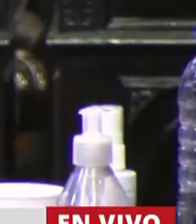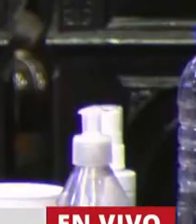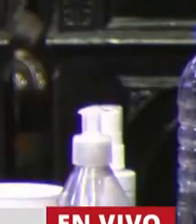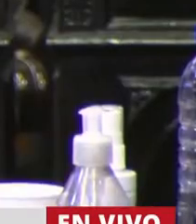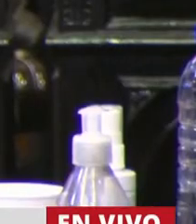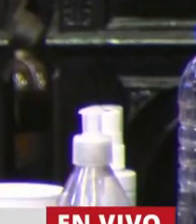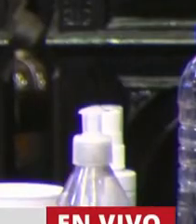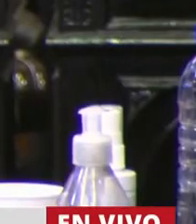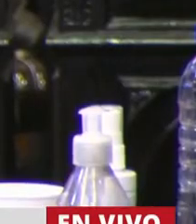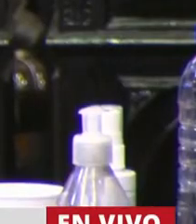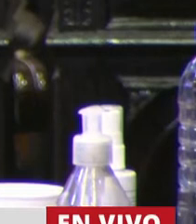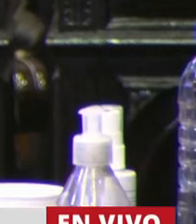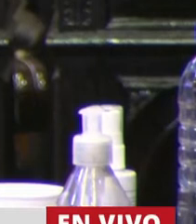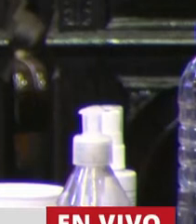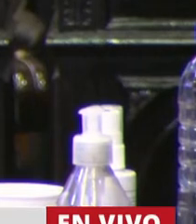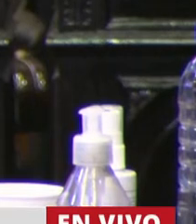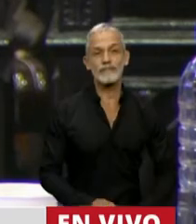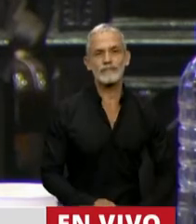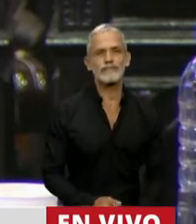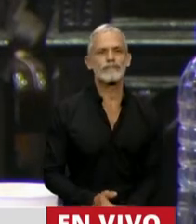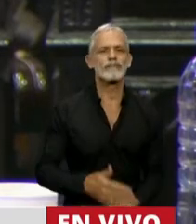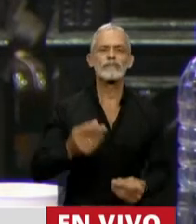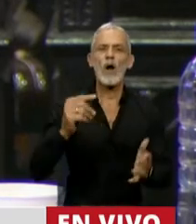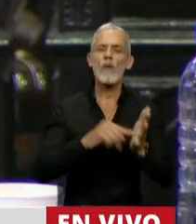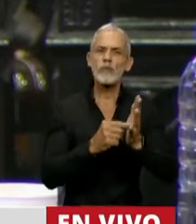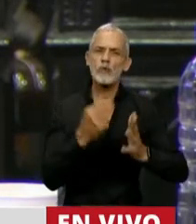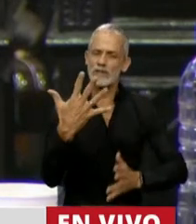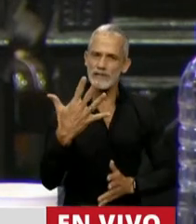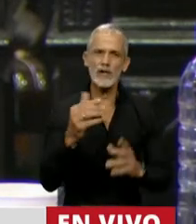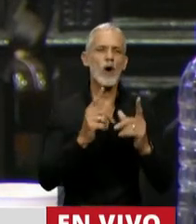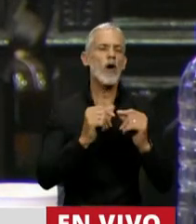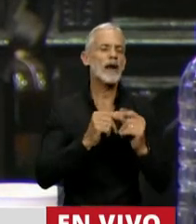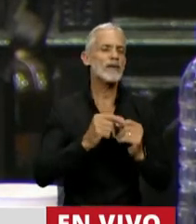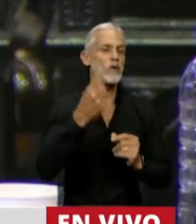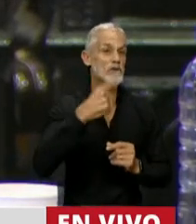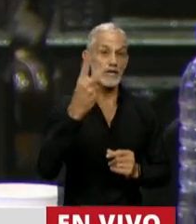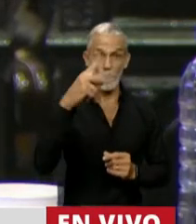al orden del día, efectivamente, la del inciso 5 del artículo 127,